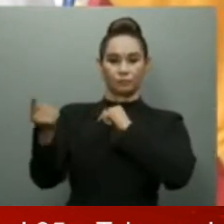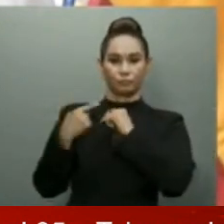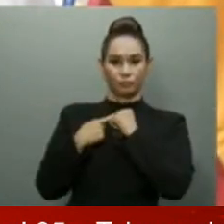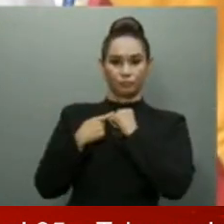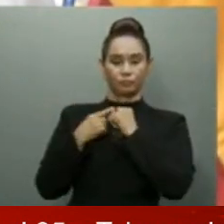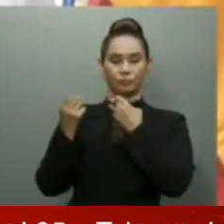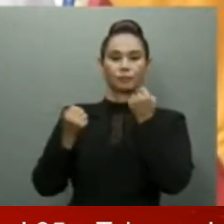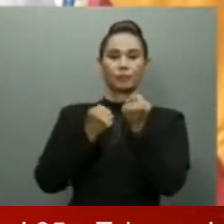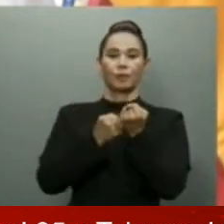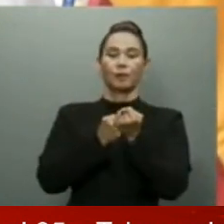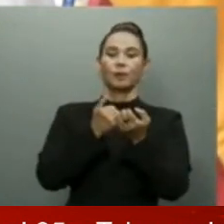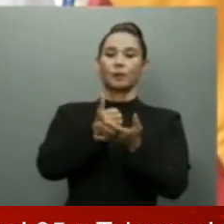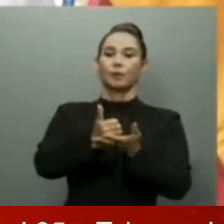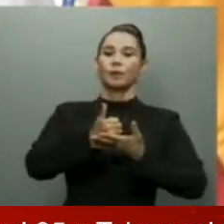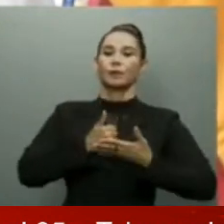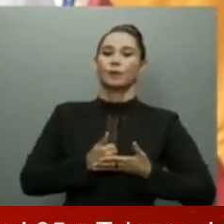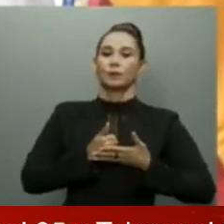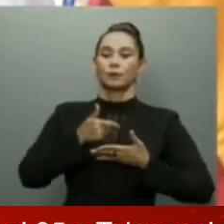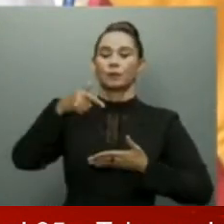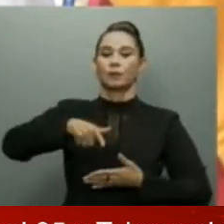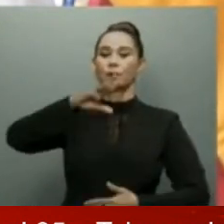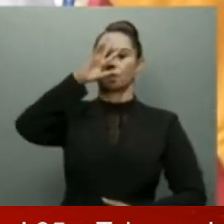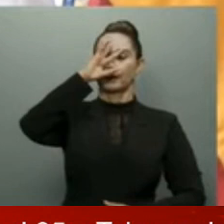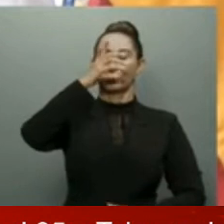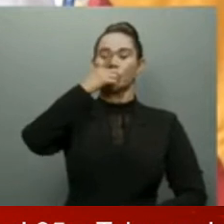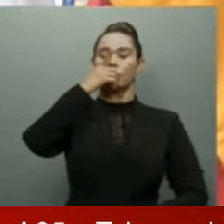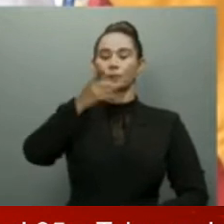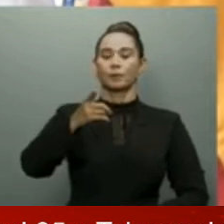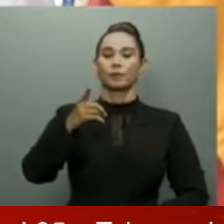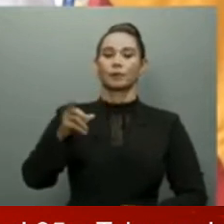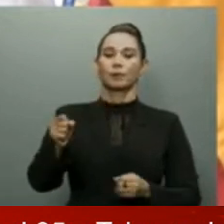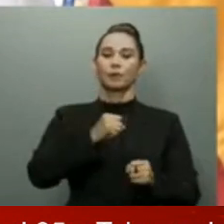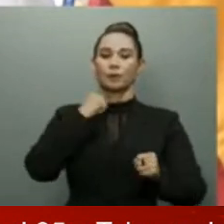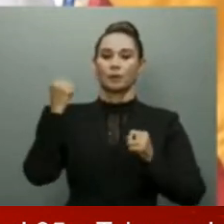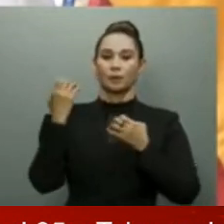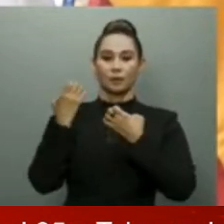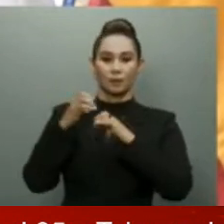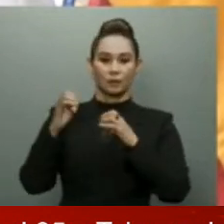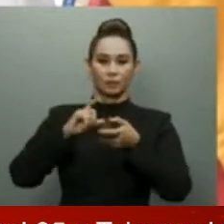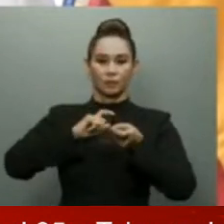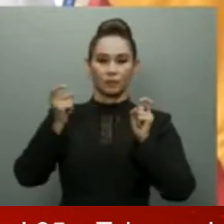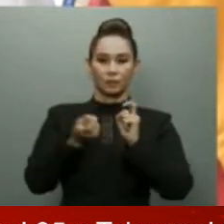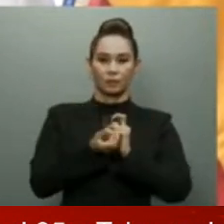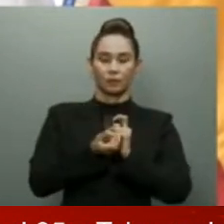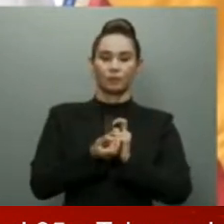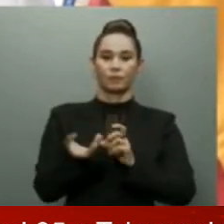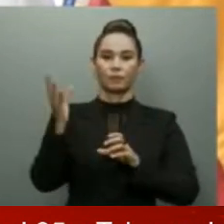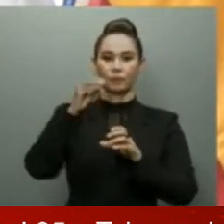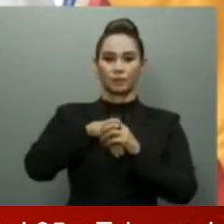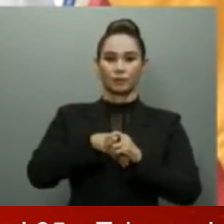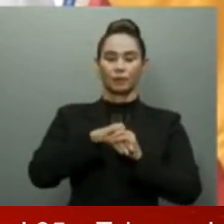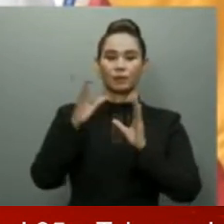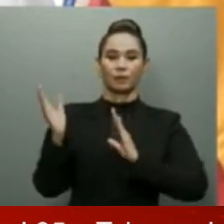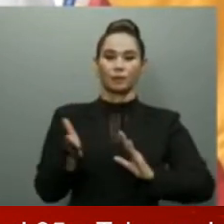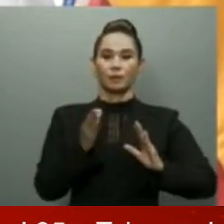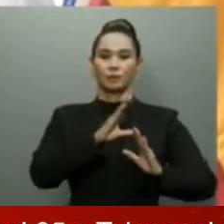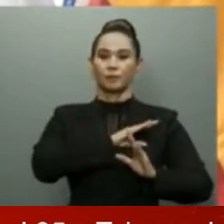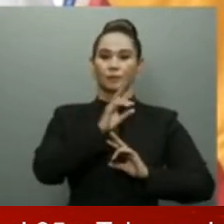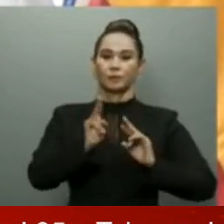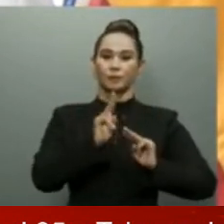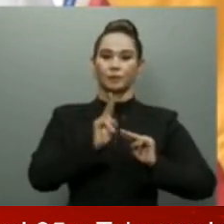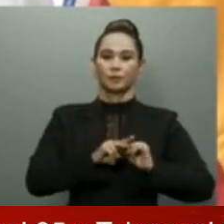con la República Dominicana en este esfuerzo para la transformación y modernización de nuestra Policía Nacional.